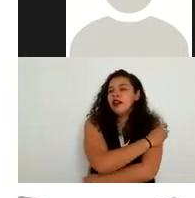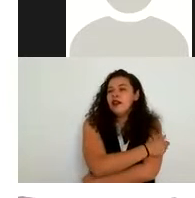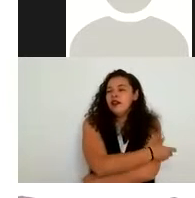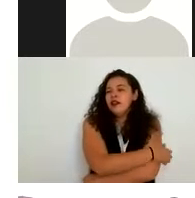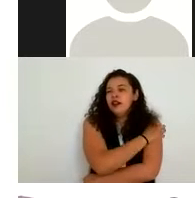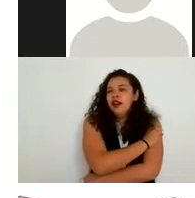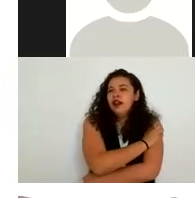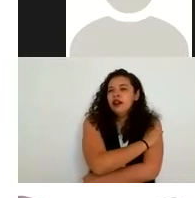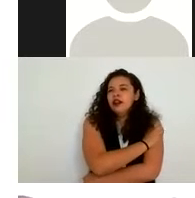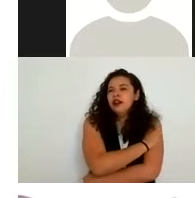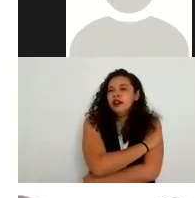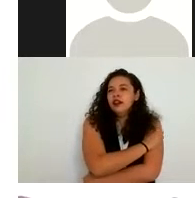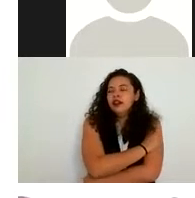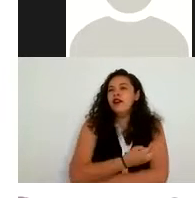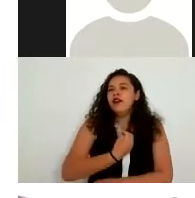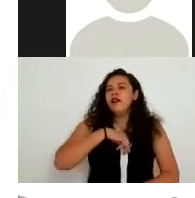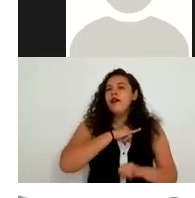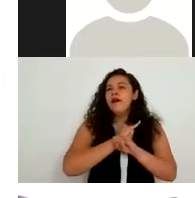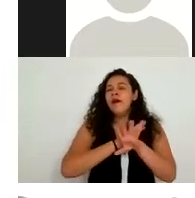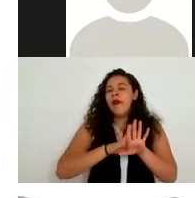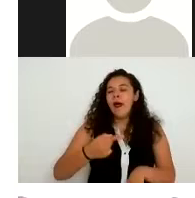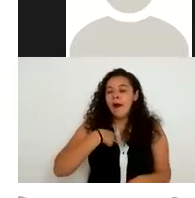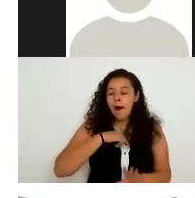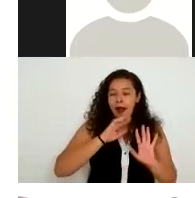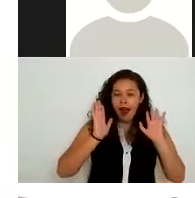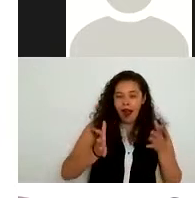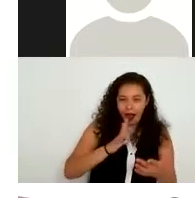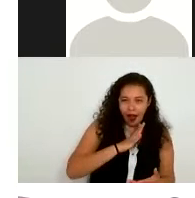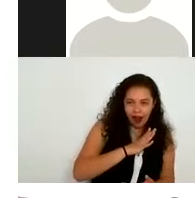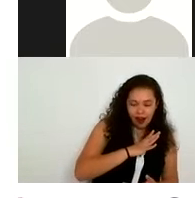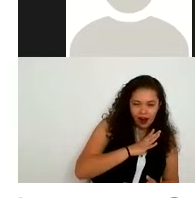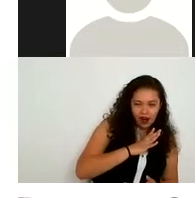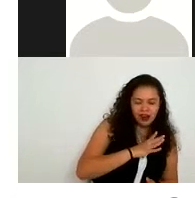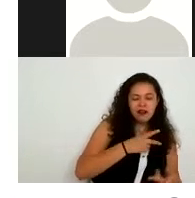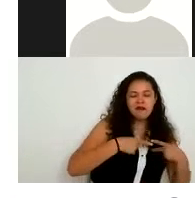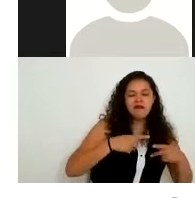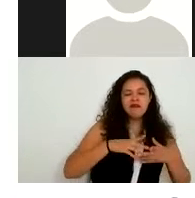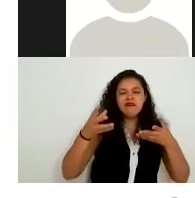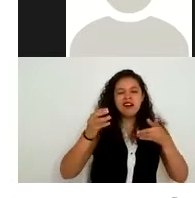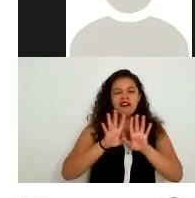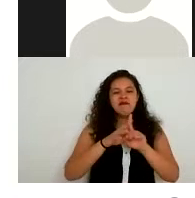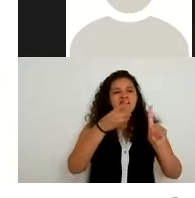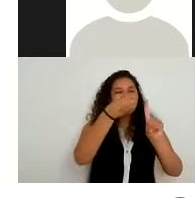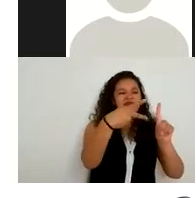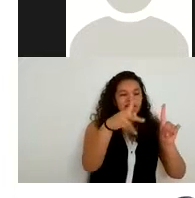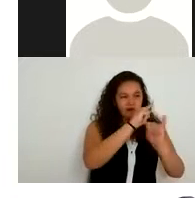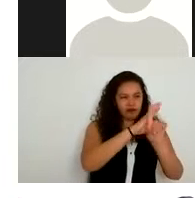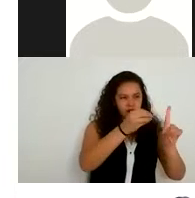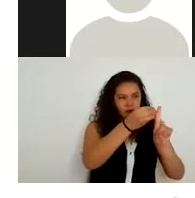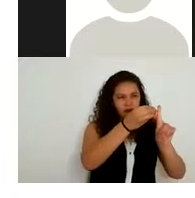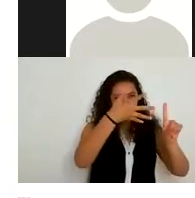de la información que yo ya tengo separarla de la persona básicamente y se puede obtener esa información sin